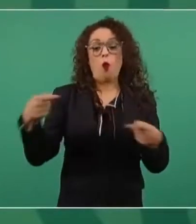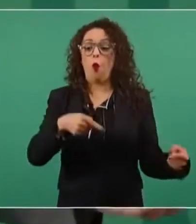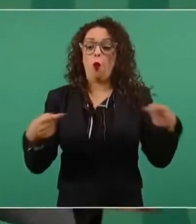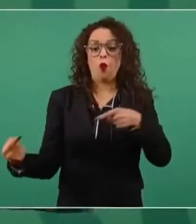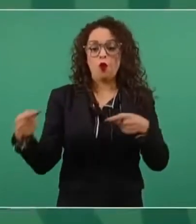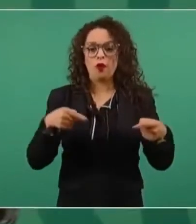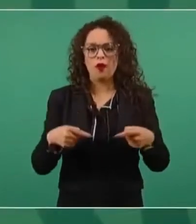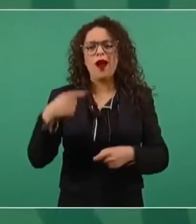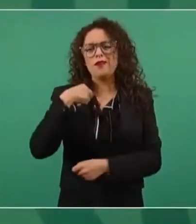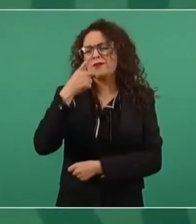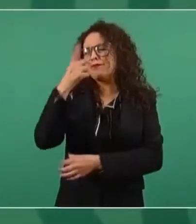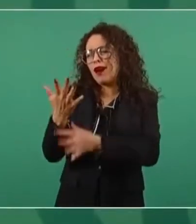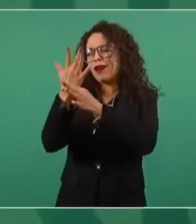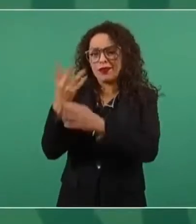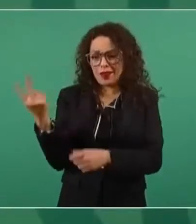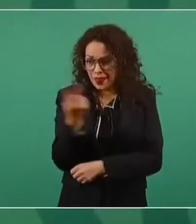son lo mismo,